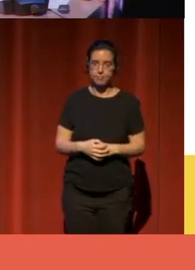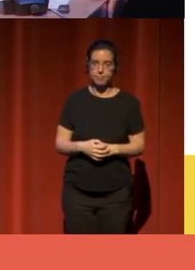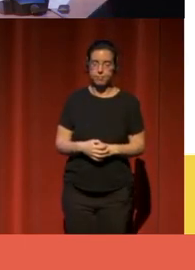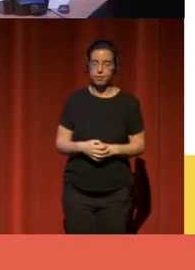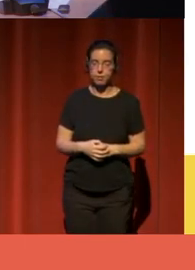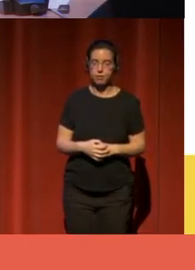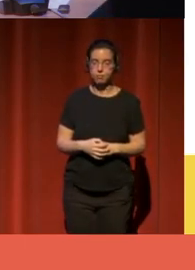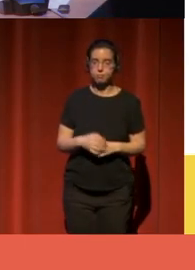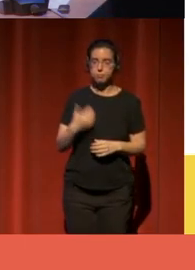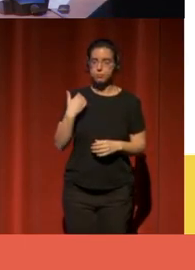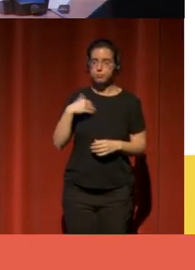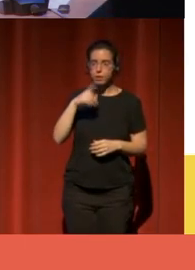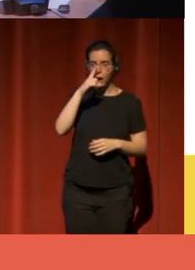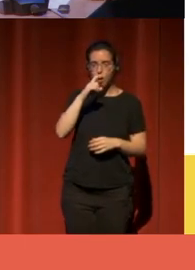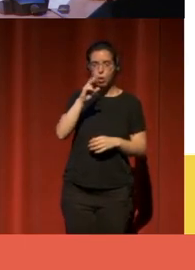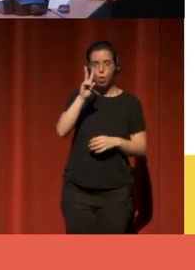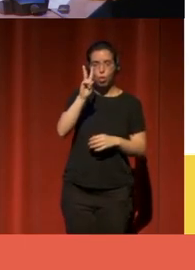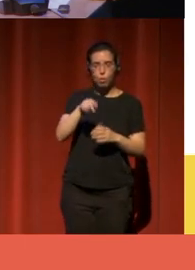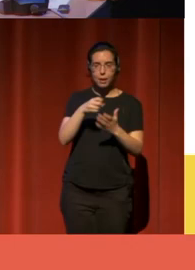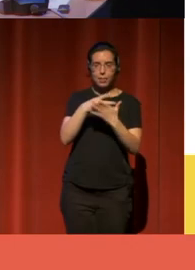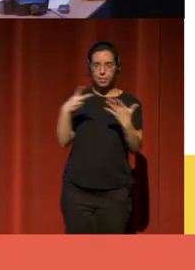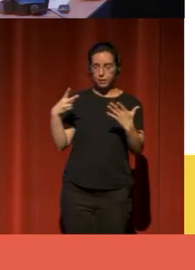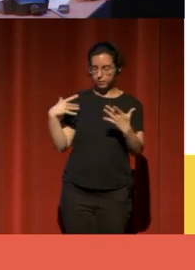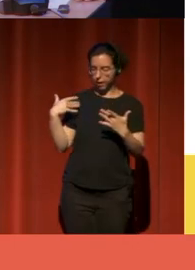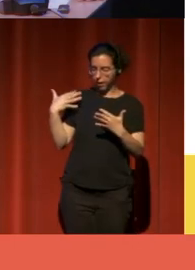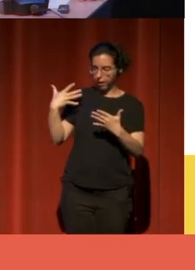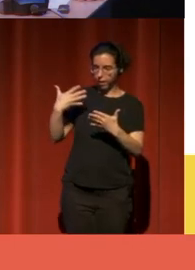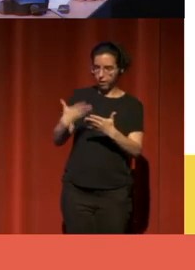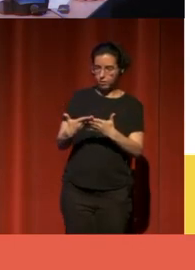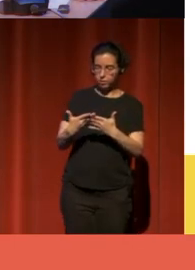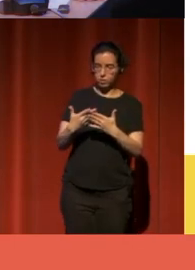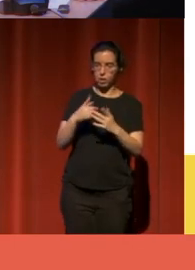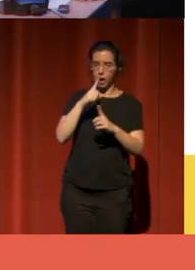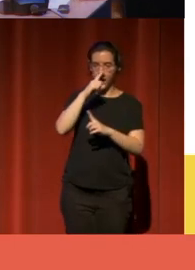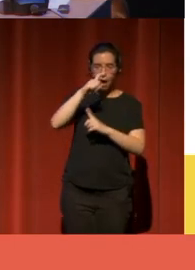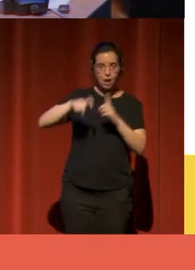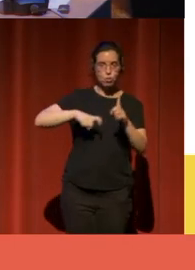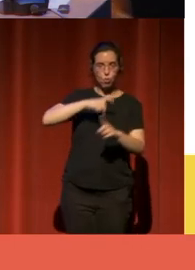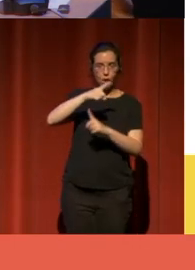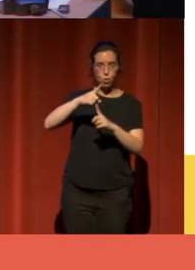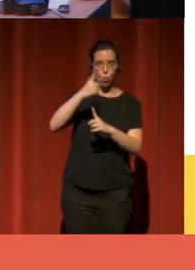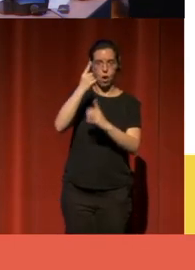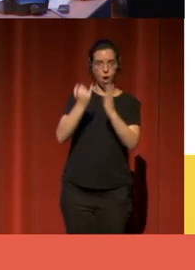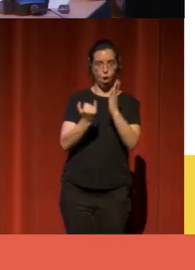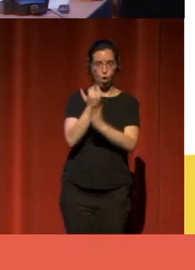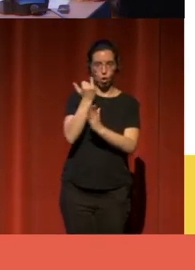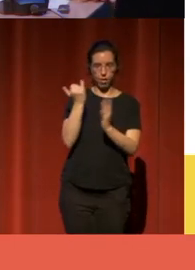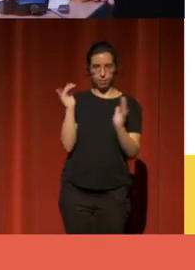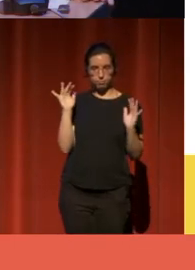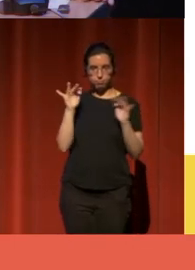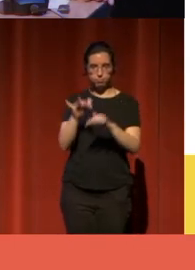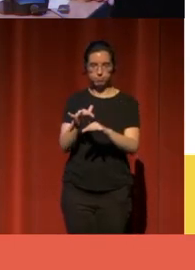Desde el 2017 venimos celebrando una jornada anual en la que exploramos distintos formatos,